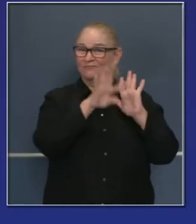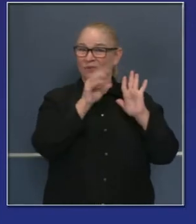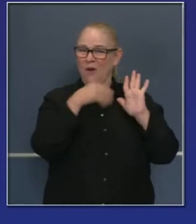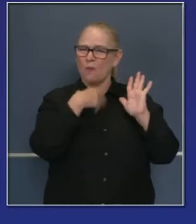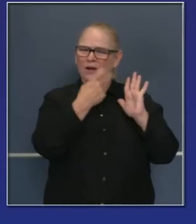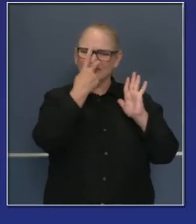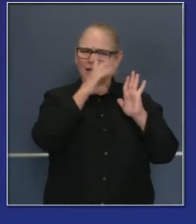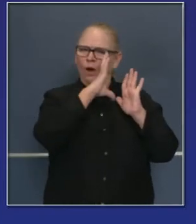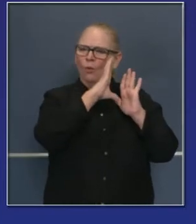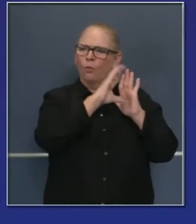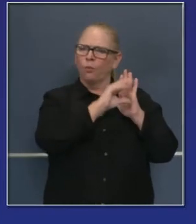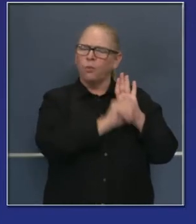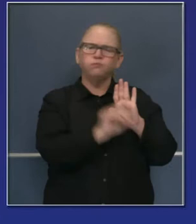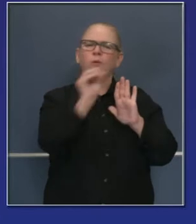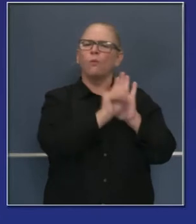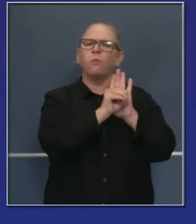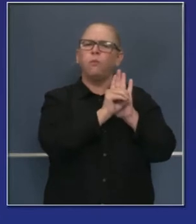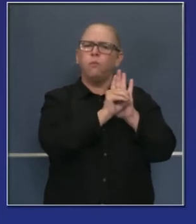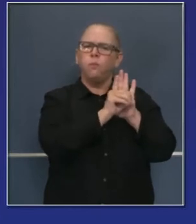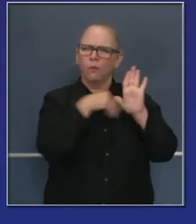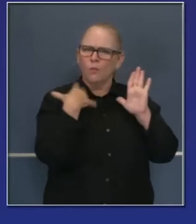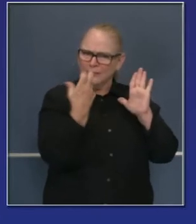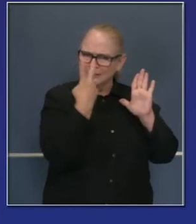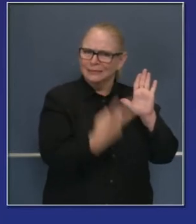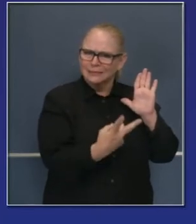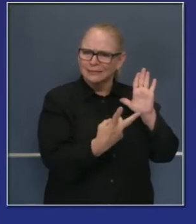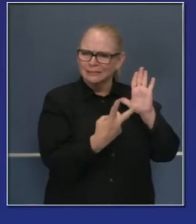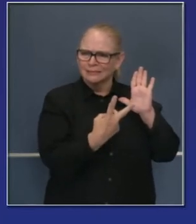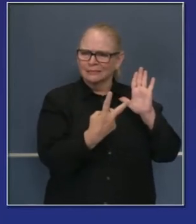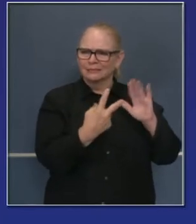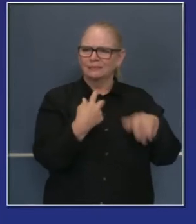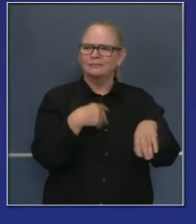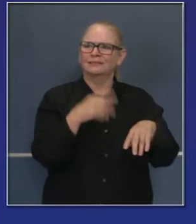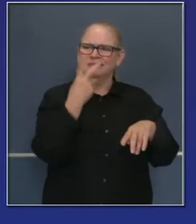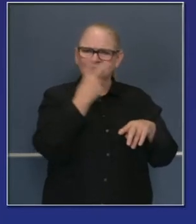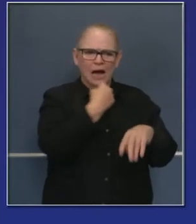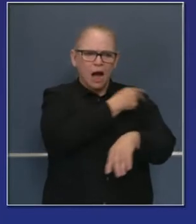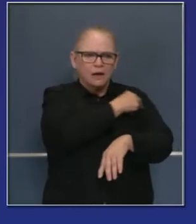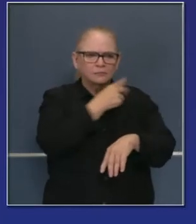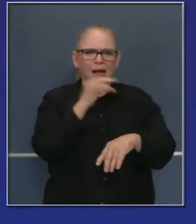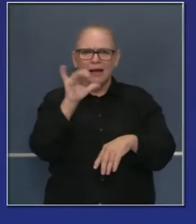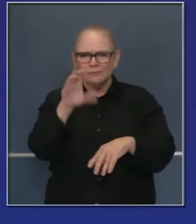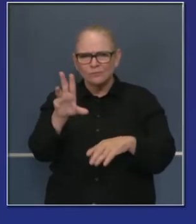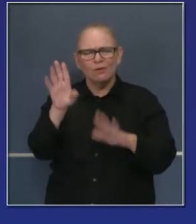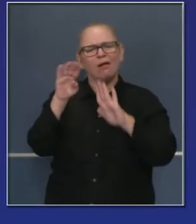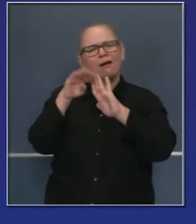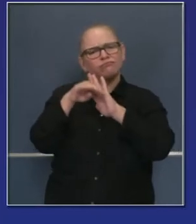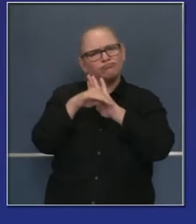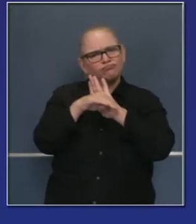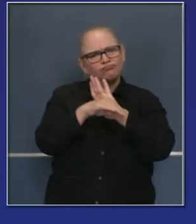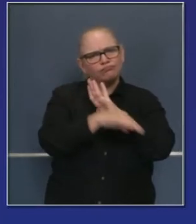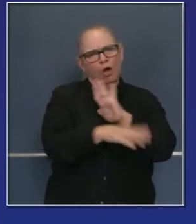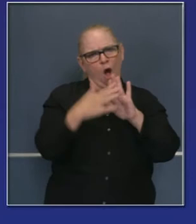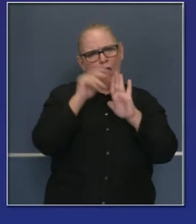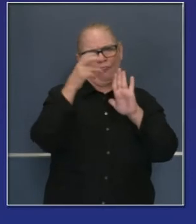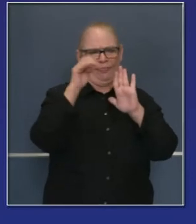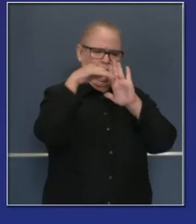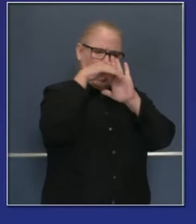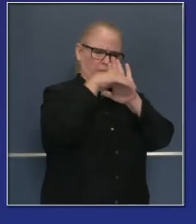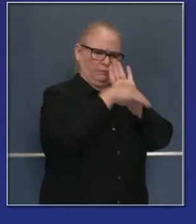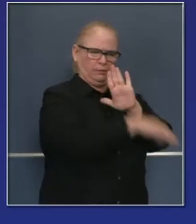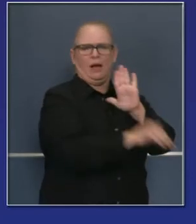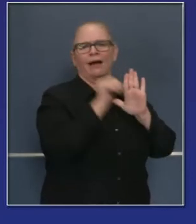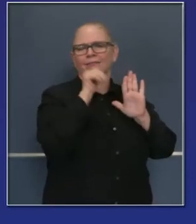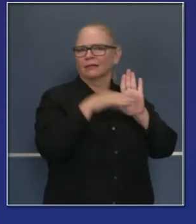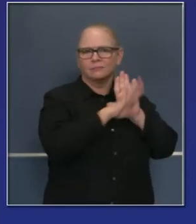que la lista baje a cero. Vamos a seguir viendo esta corriente de hospitalizaciones y de cuidado intensivo que siguen bajando y